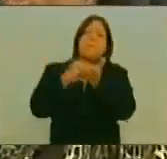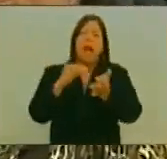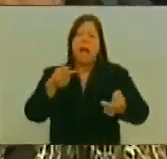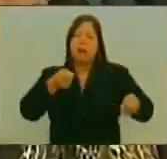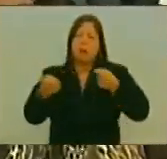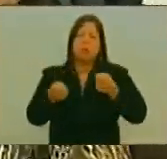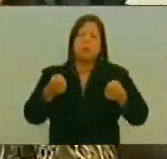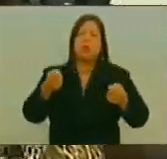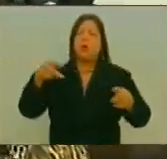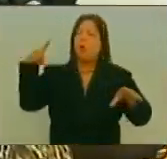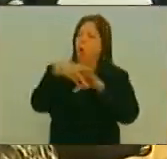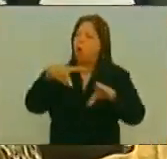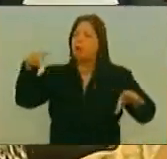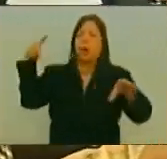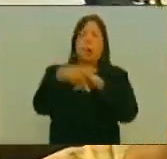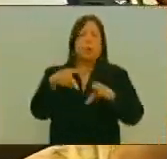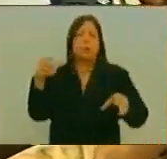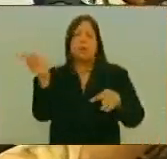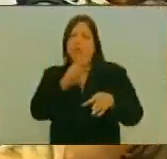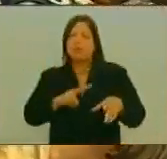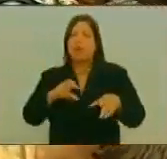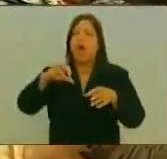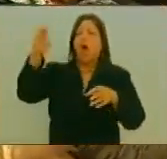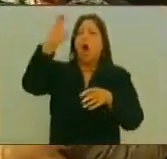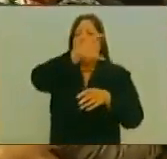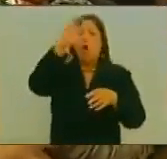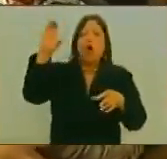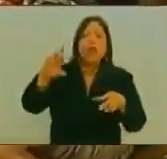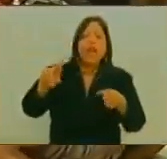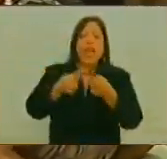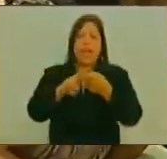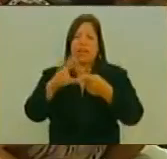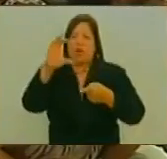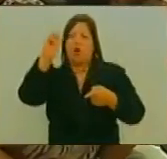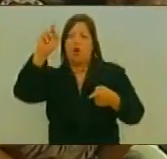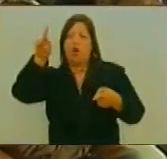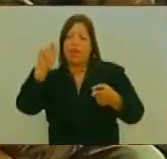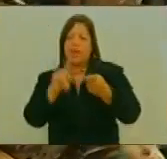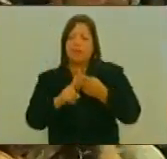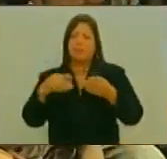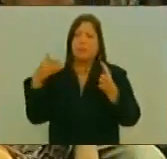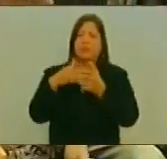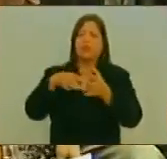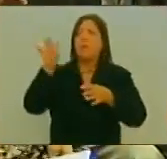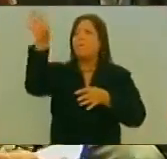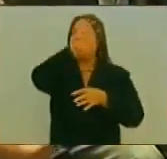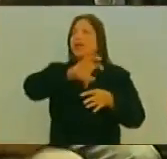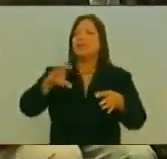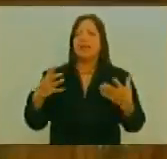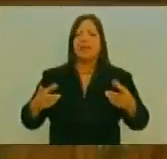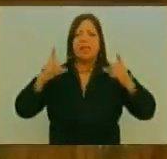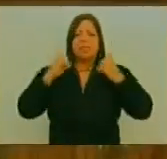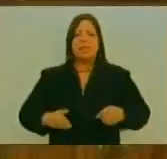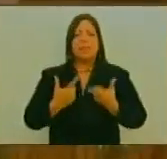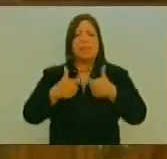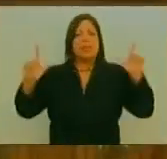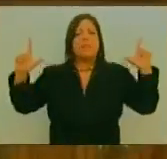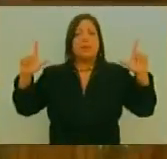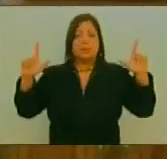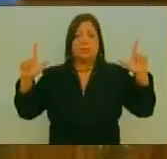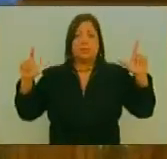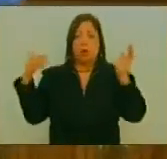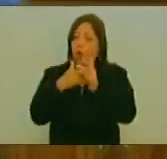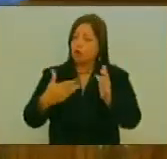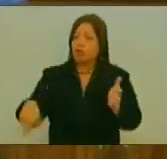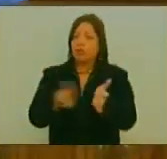Más Sanciones Para Corea Del Norte Más Sanciones Para los Países Que decidimos Ser Libres